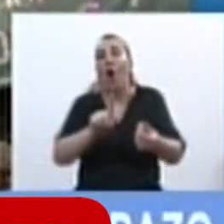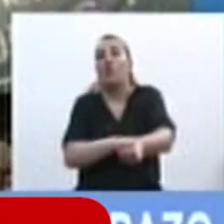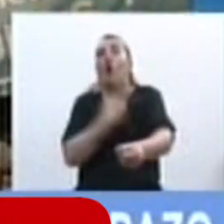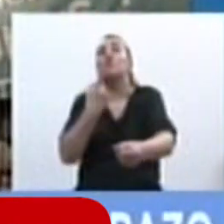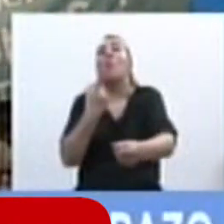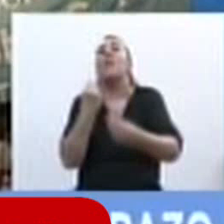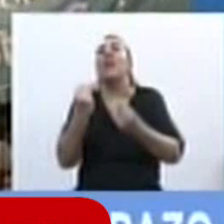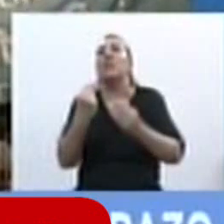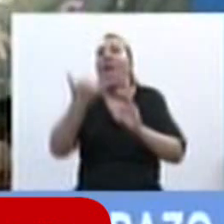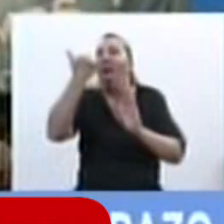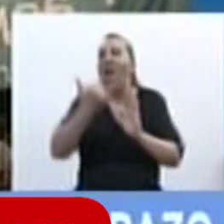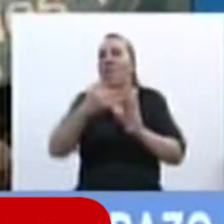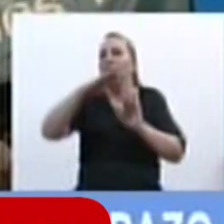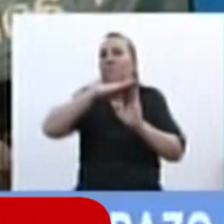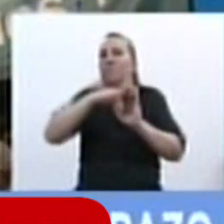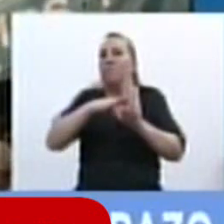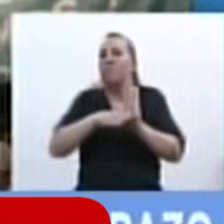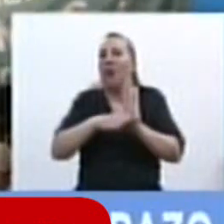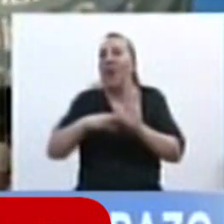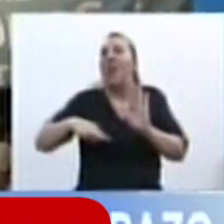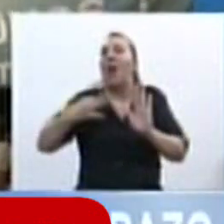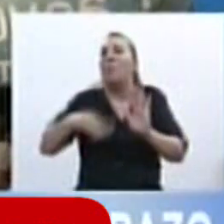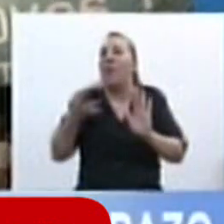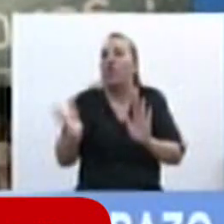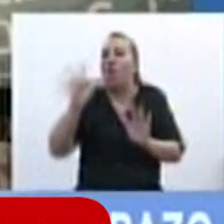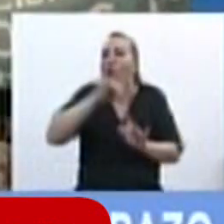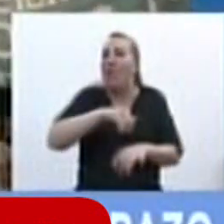de reglas que se aplican a la vida cotidiana y usan los ciudadanos.